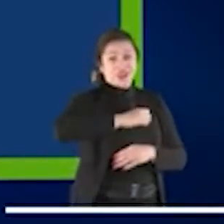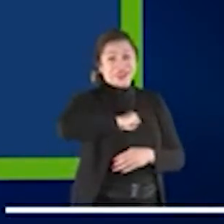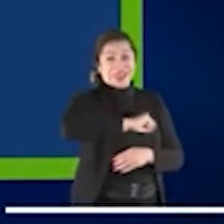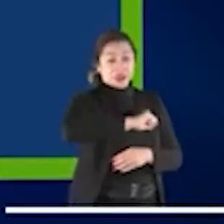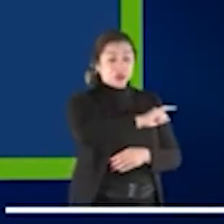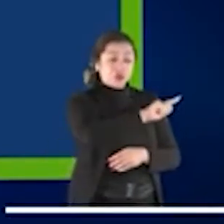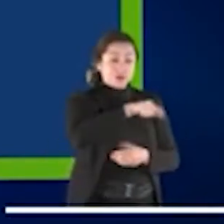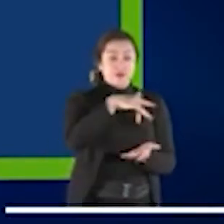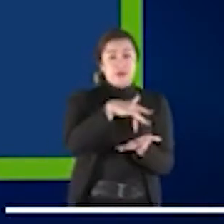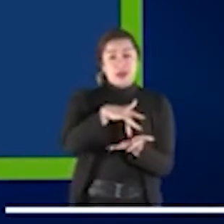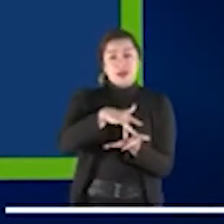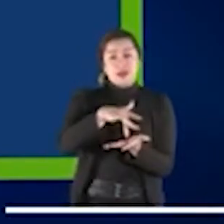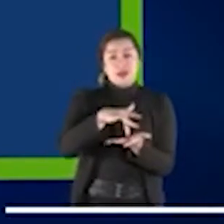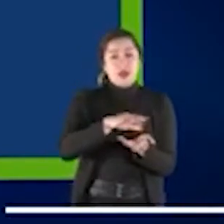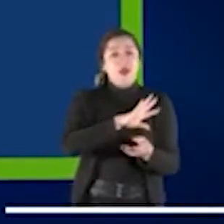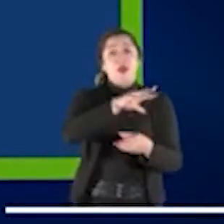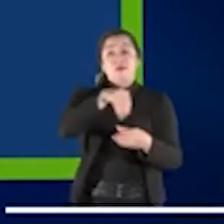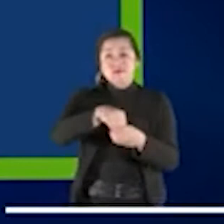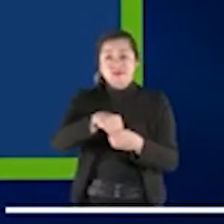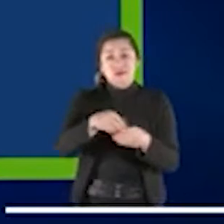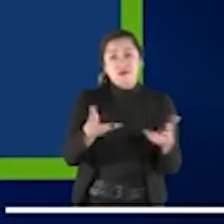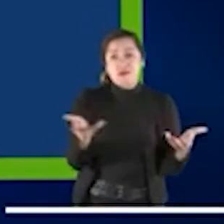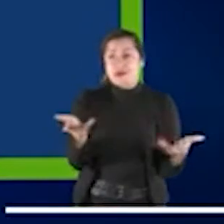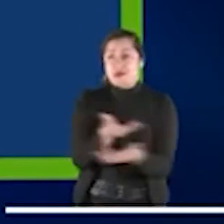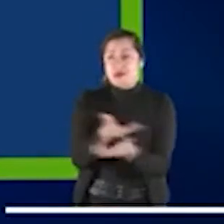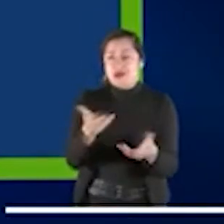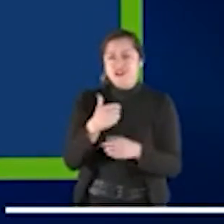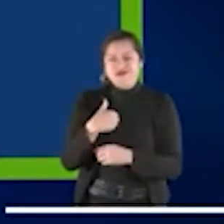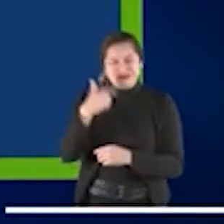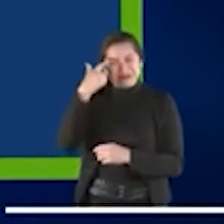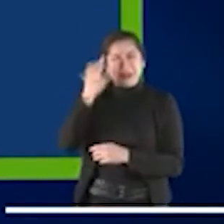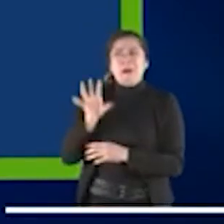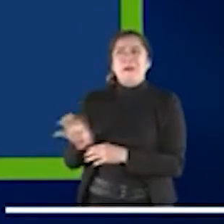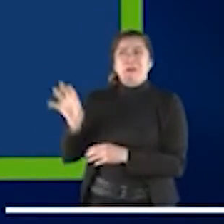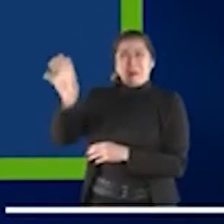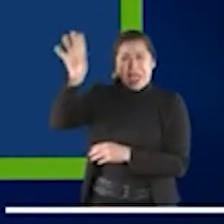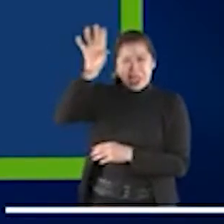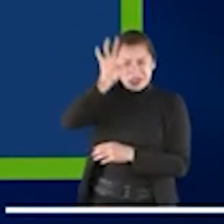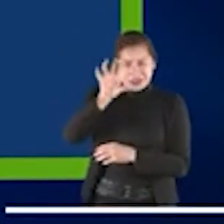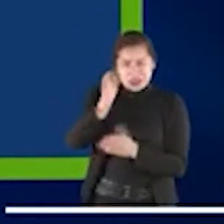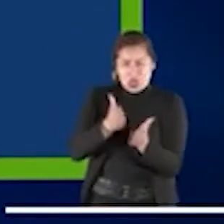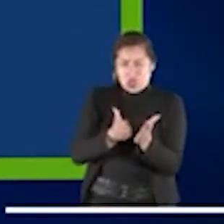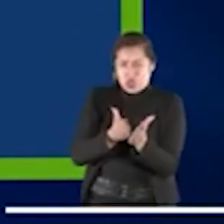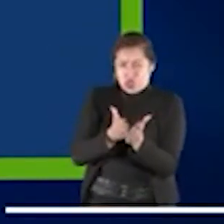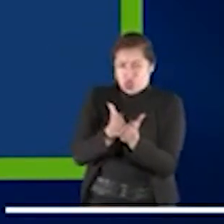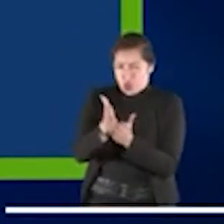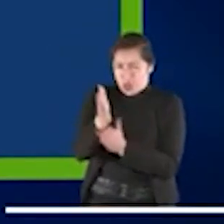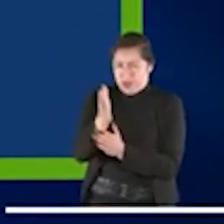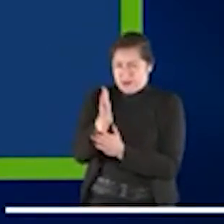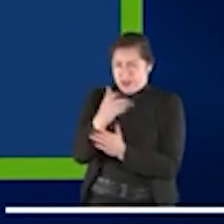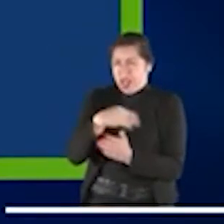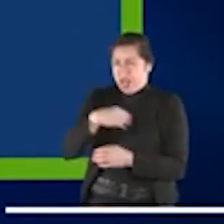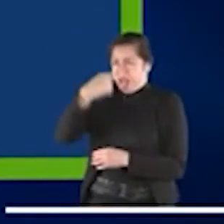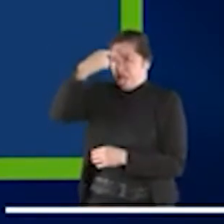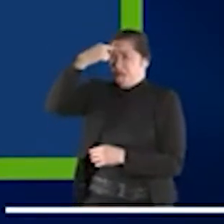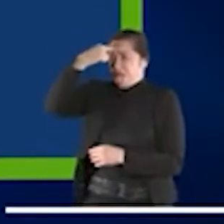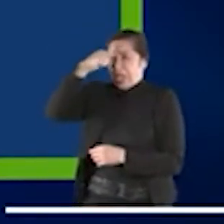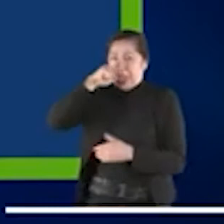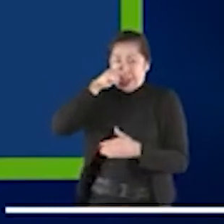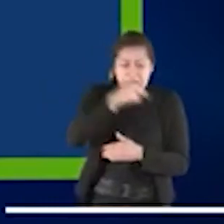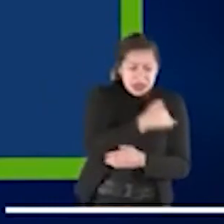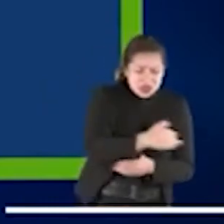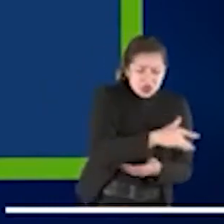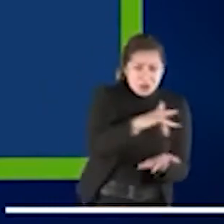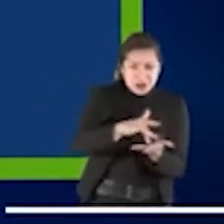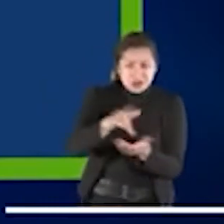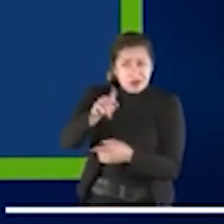países, en muchos sistemas, todavía eso no está muy desarrollado, pero es un objetivo